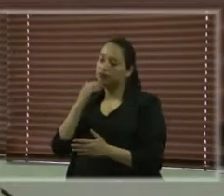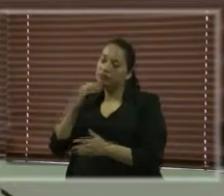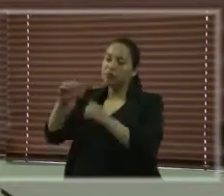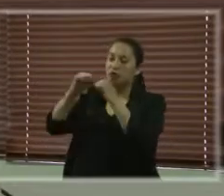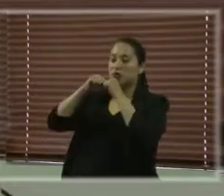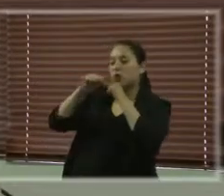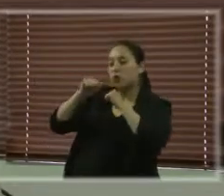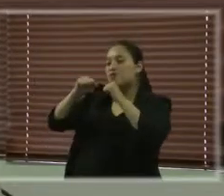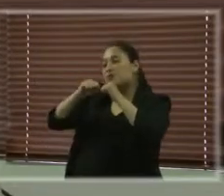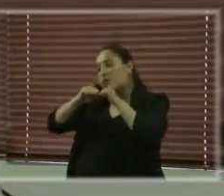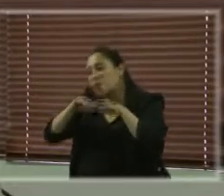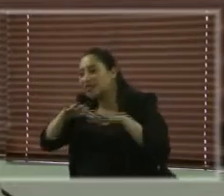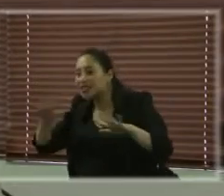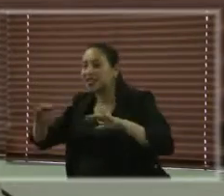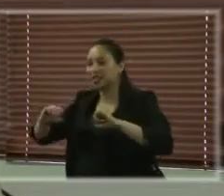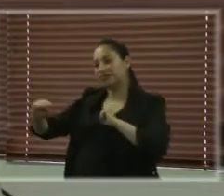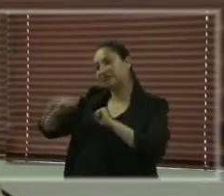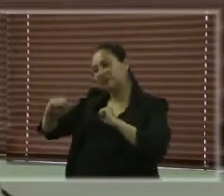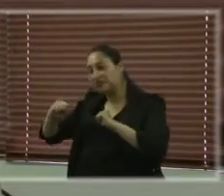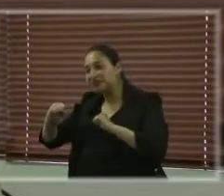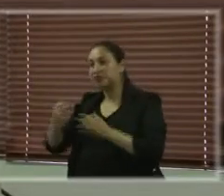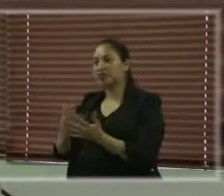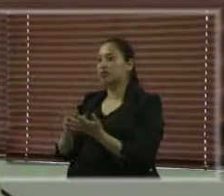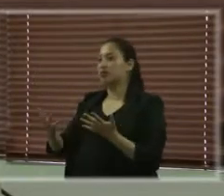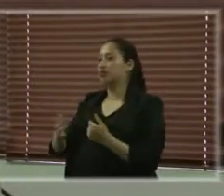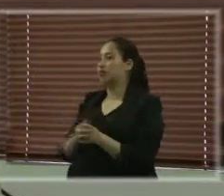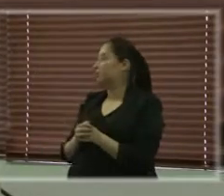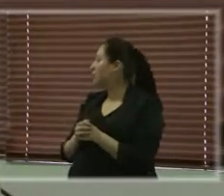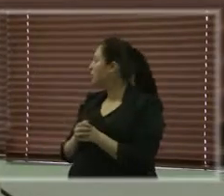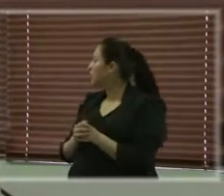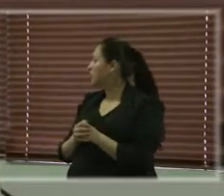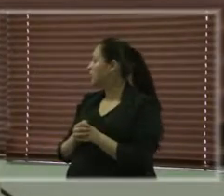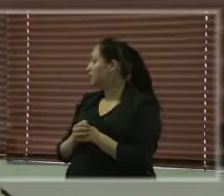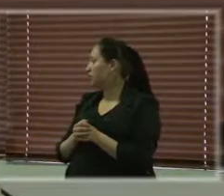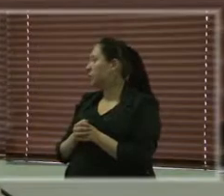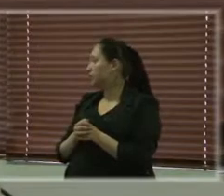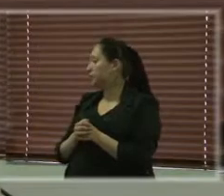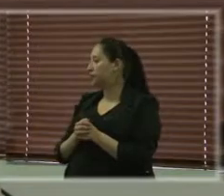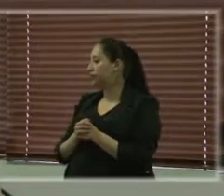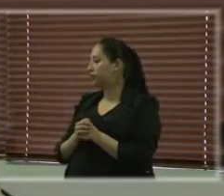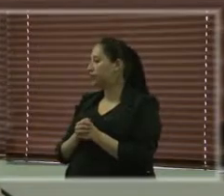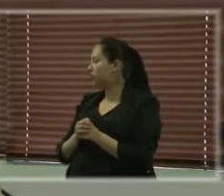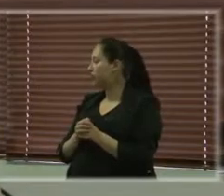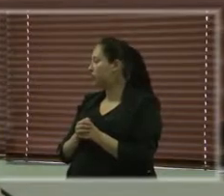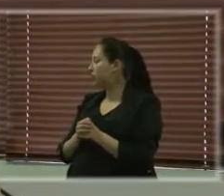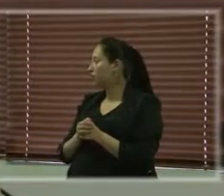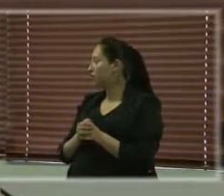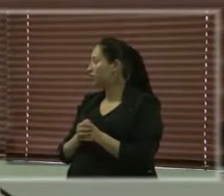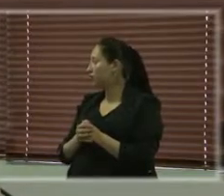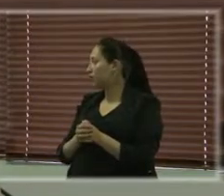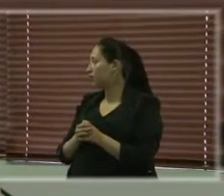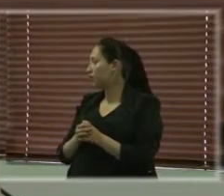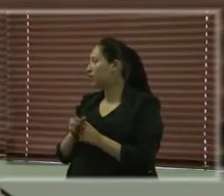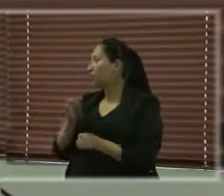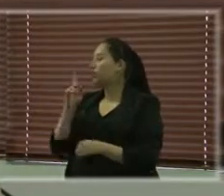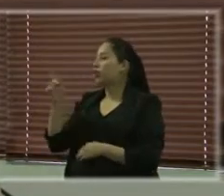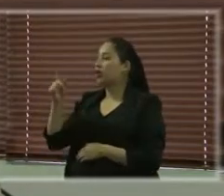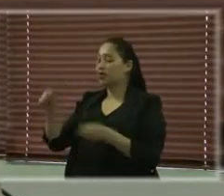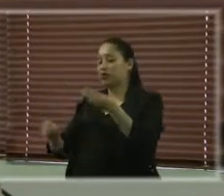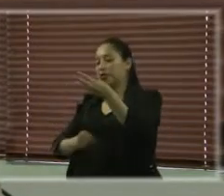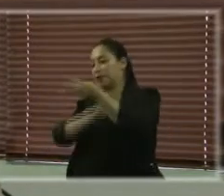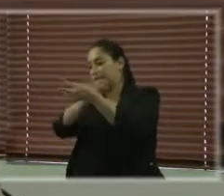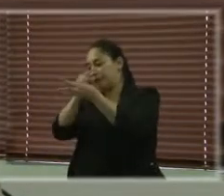recurso destinado para que los medios aborden esa temática. Esos son los tres